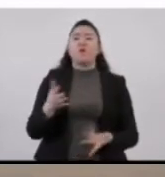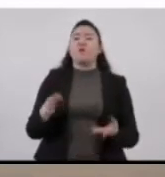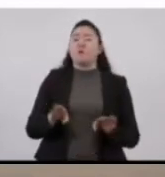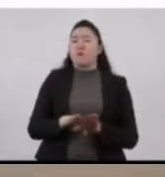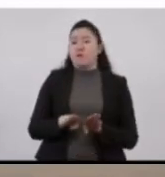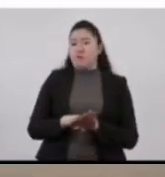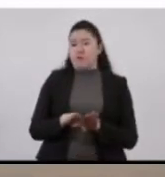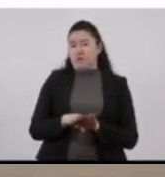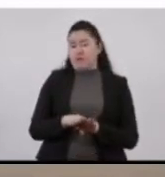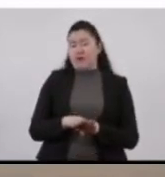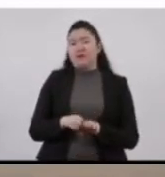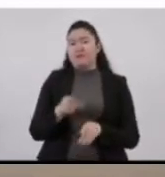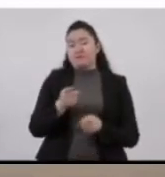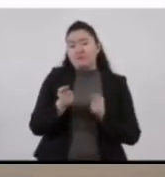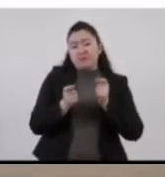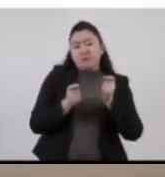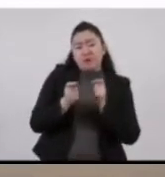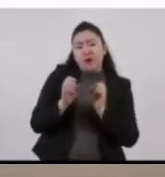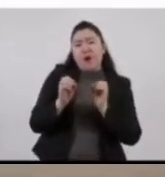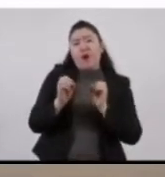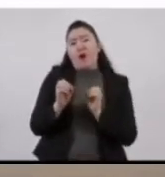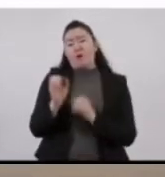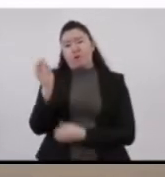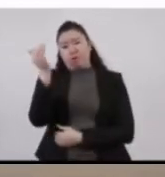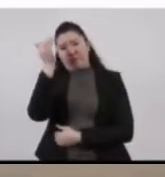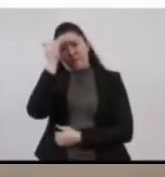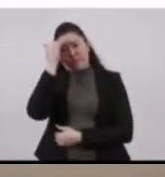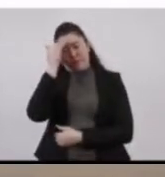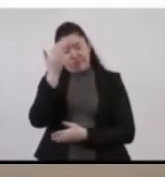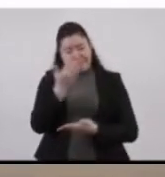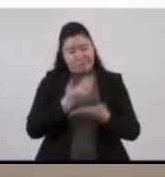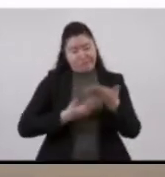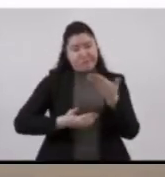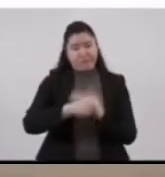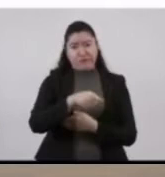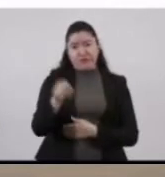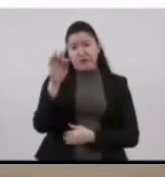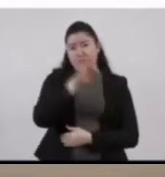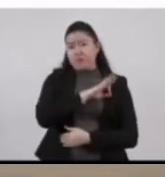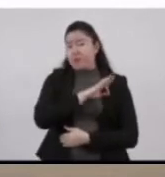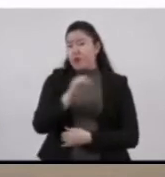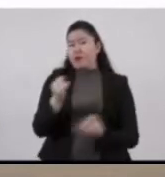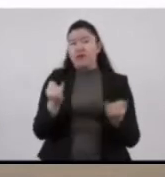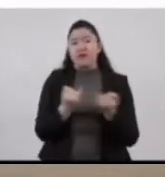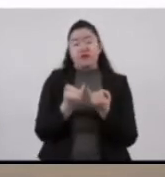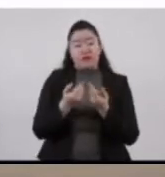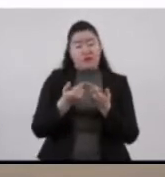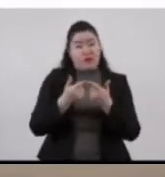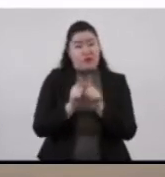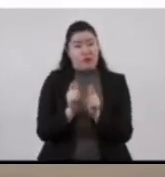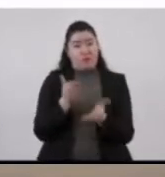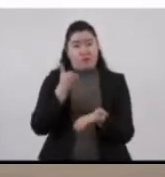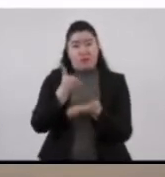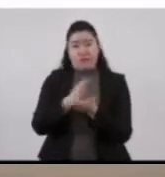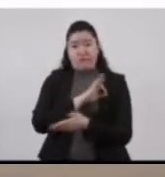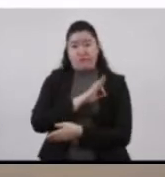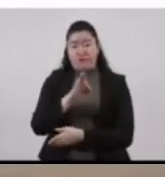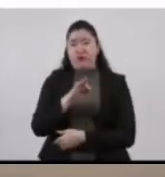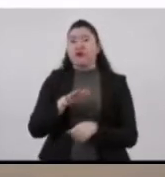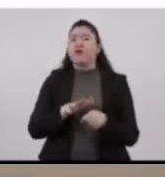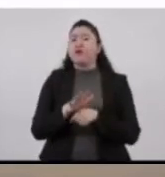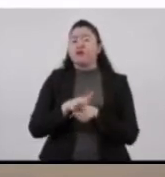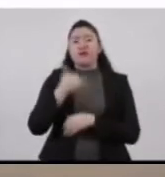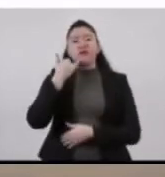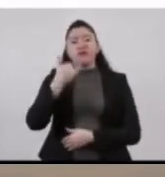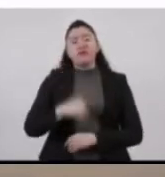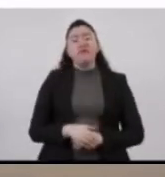gestionar, que puedan tomar conocimiento de estos servicios y que se puedan generar estas brigadas de asistencia, son